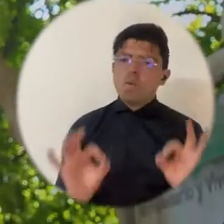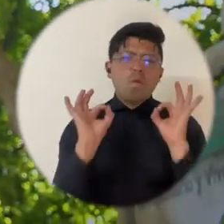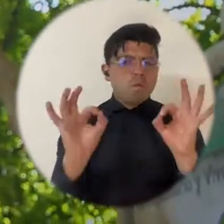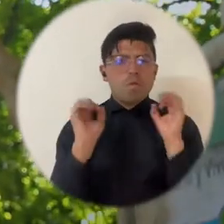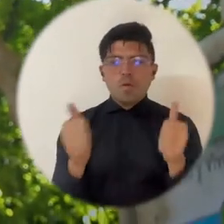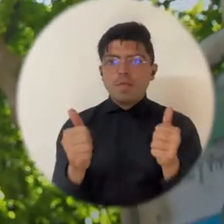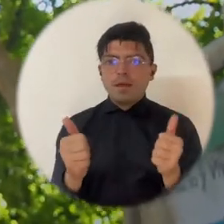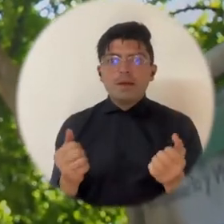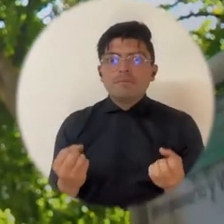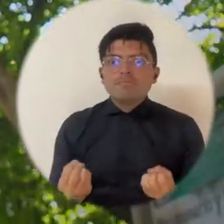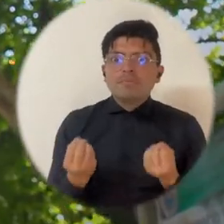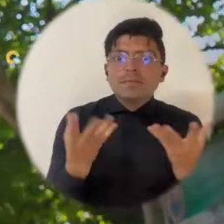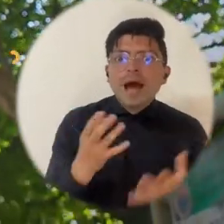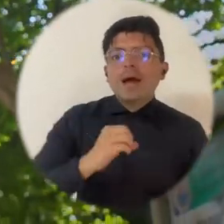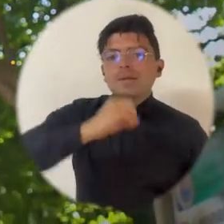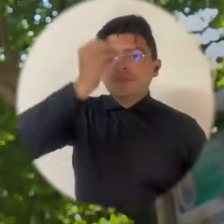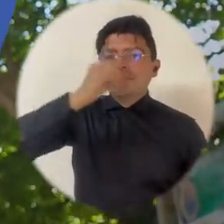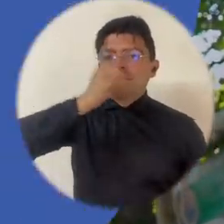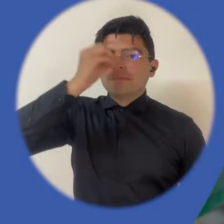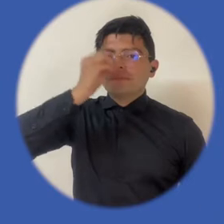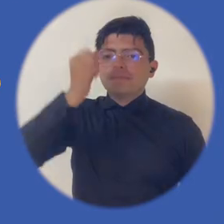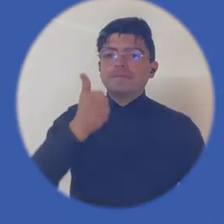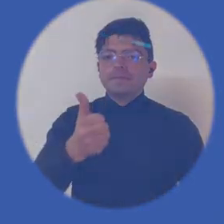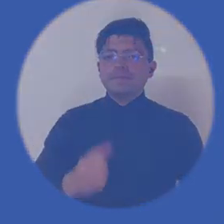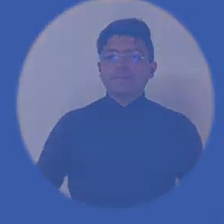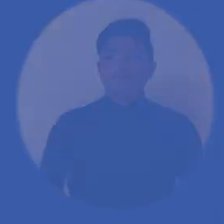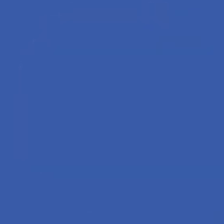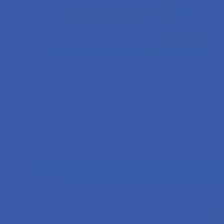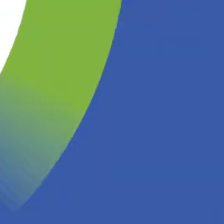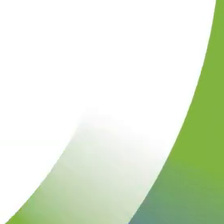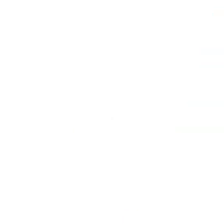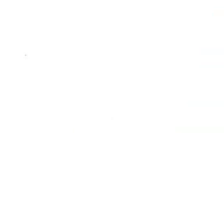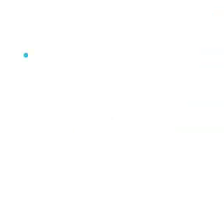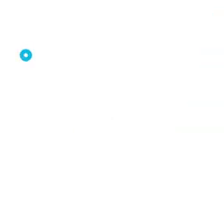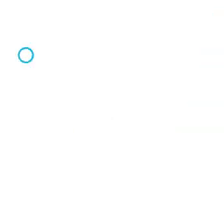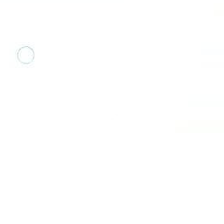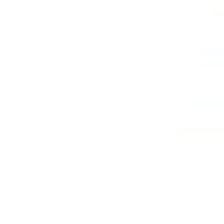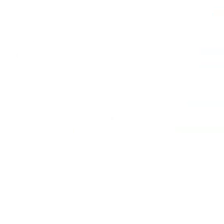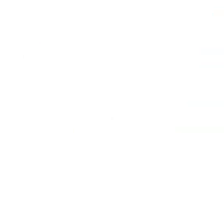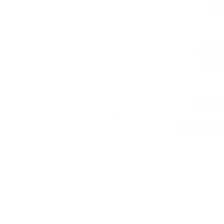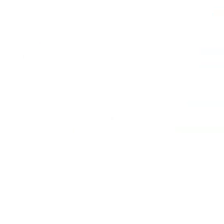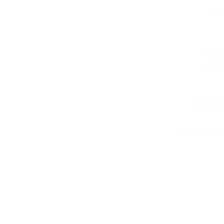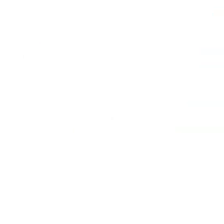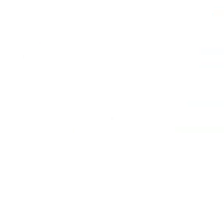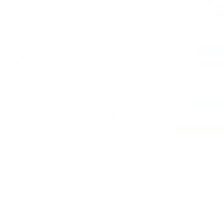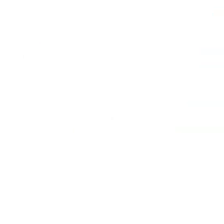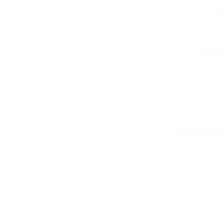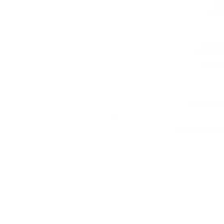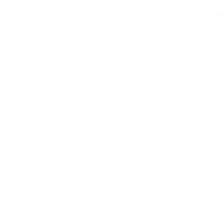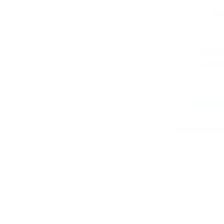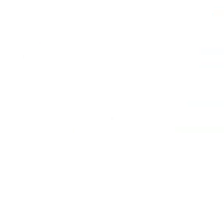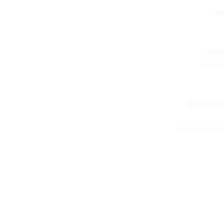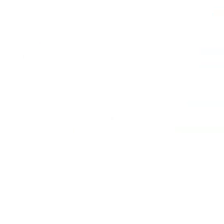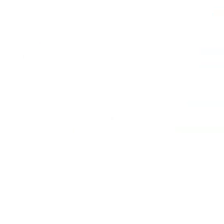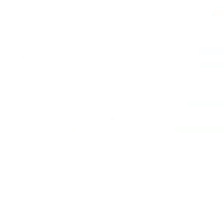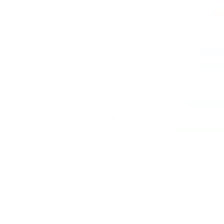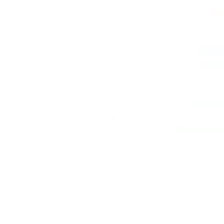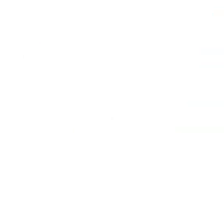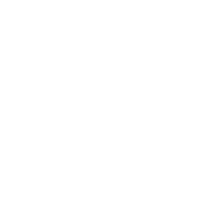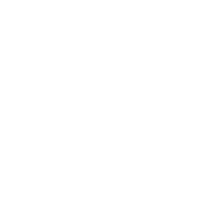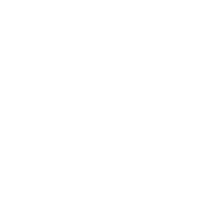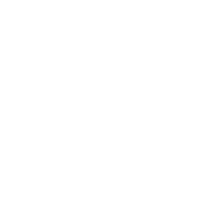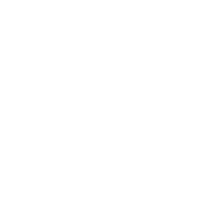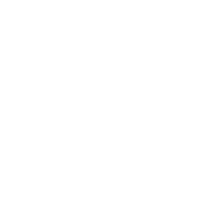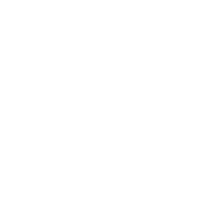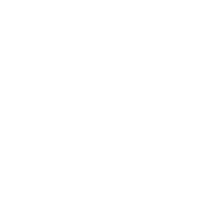es muy bueno porque dan oxígeno. Universidad del Magdalena, aún más incluyente e innovadora.